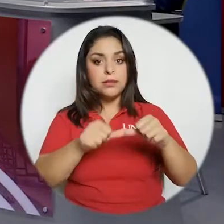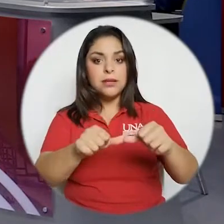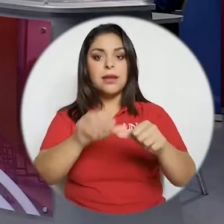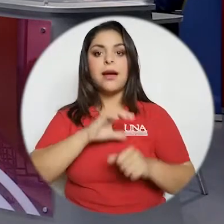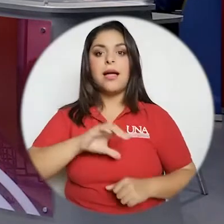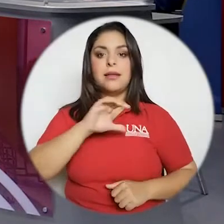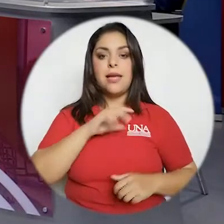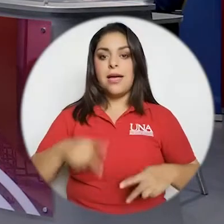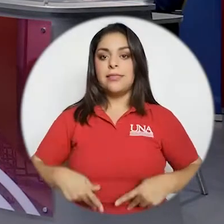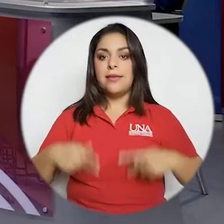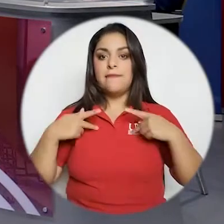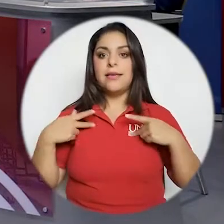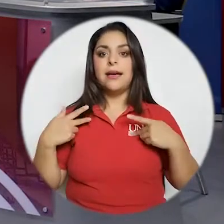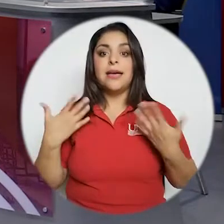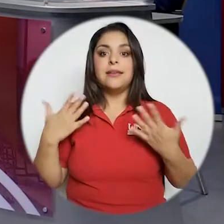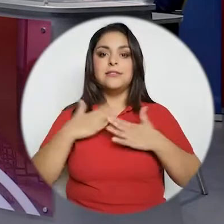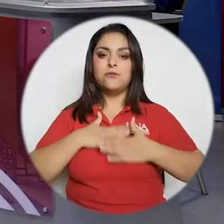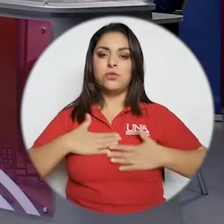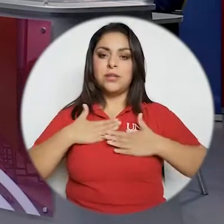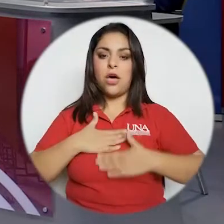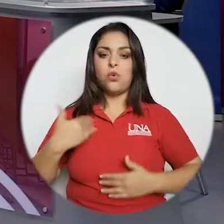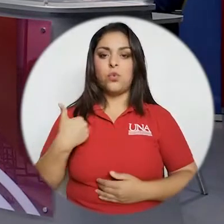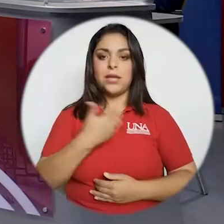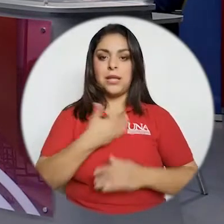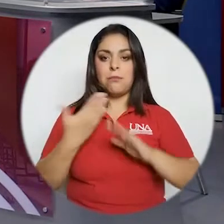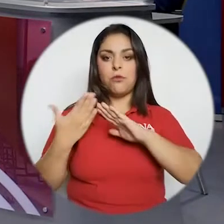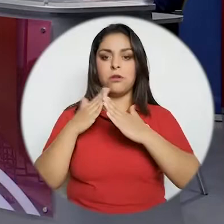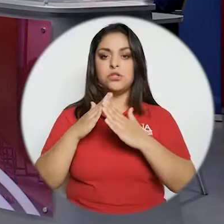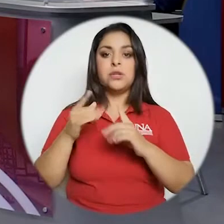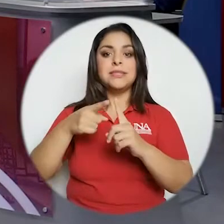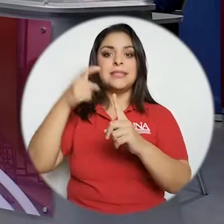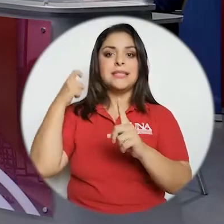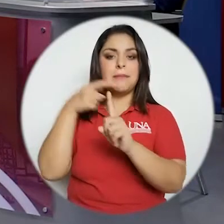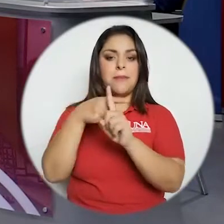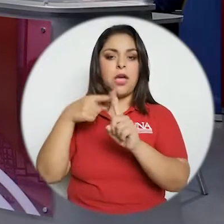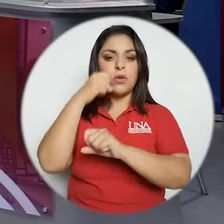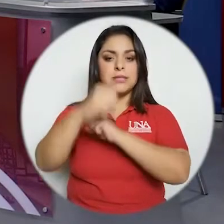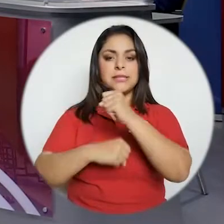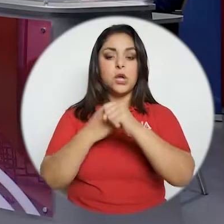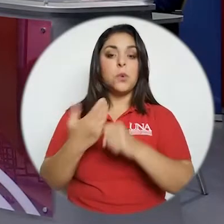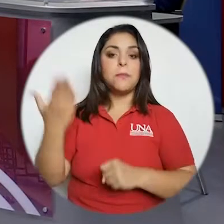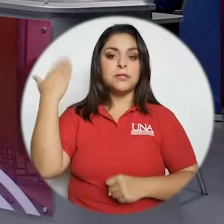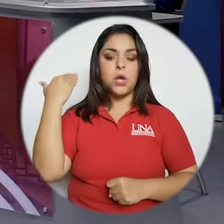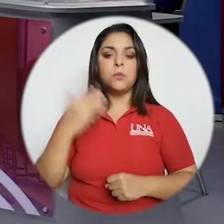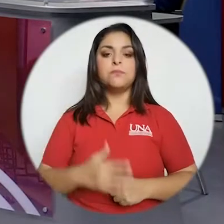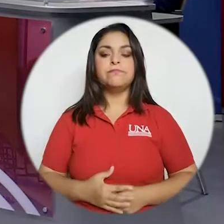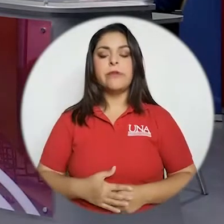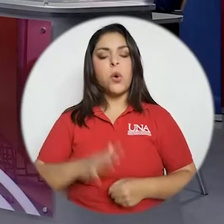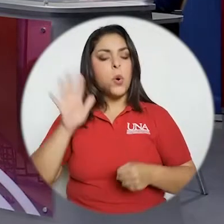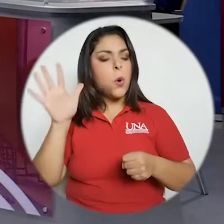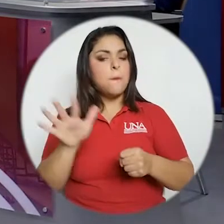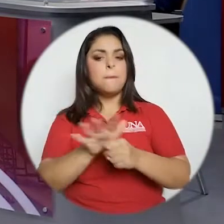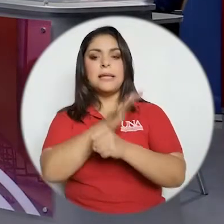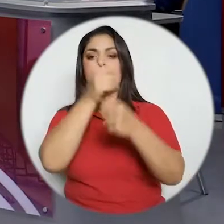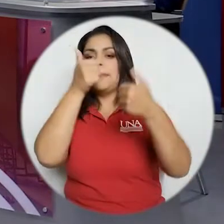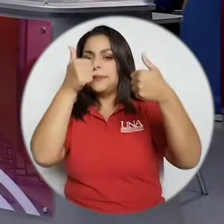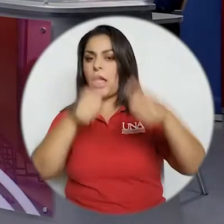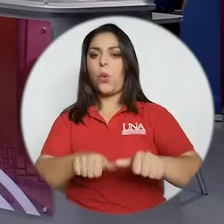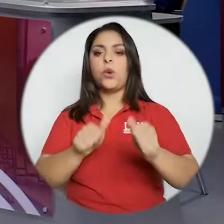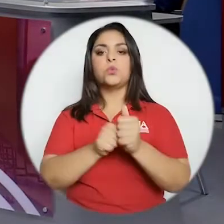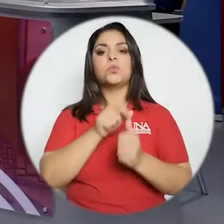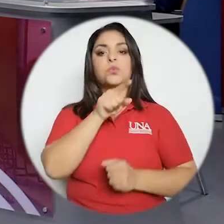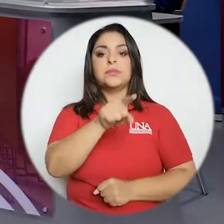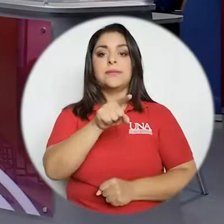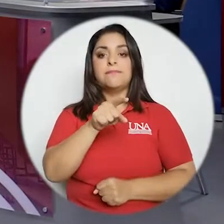esa calidad de vida que ha disfrutado nuestra población desde mediados del siglo pasado absolutamente de acuerdo con usted doña Maribel